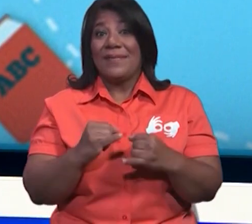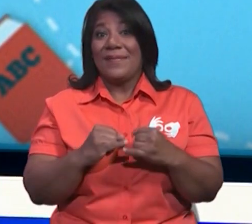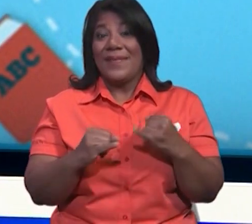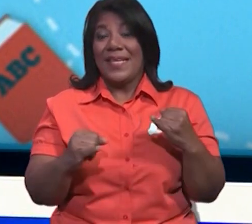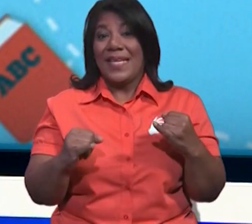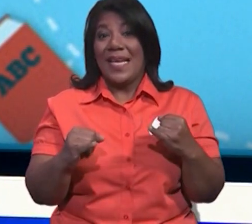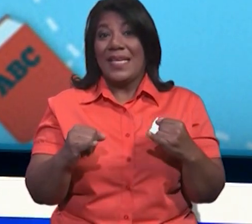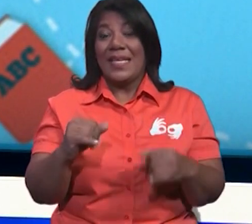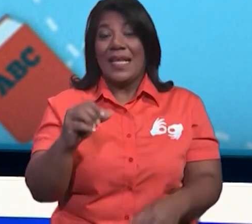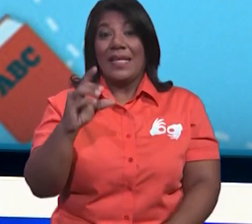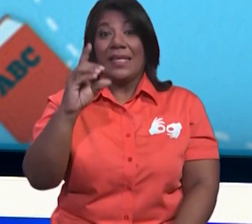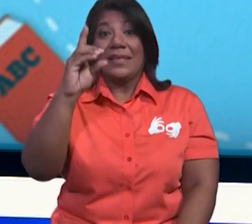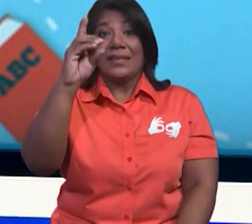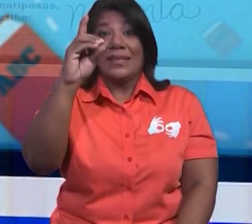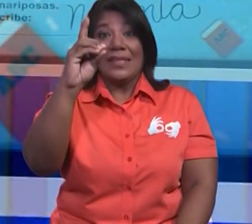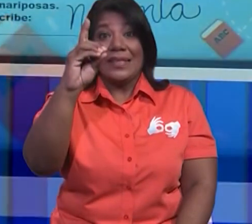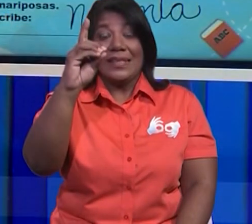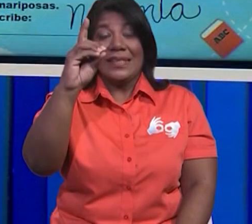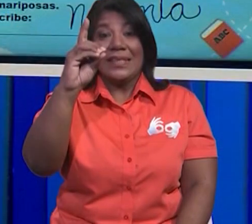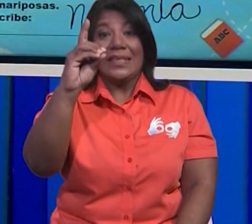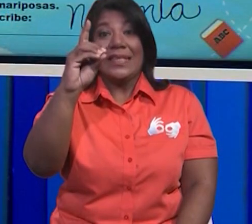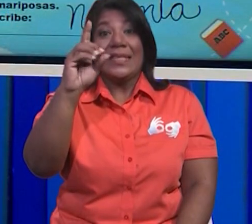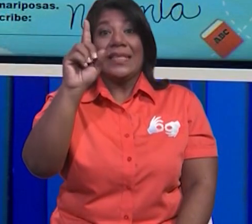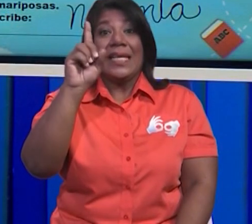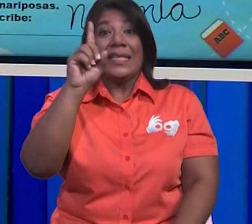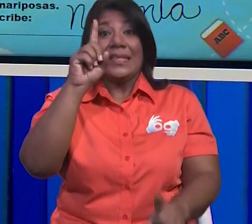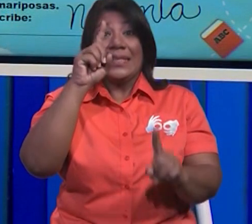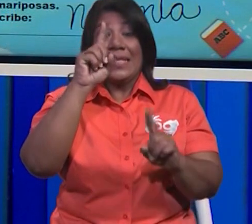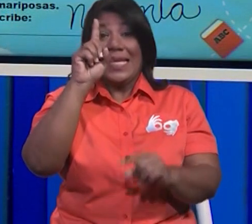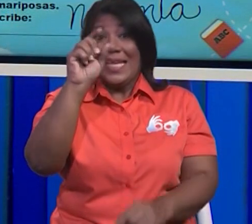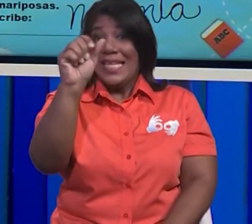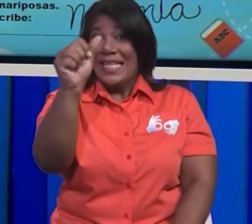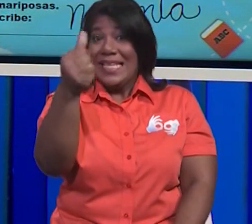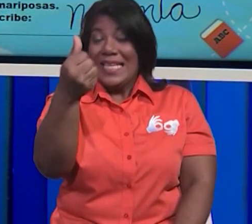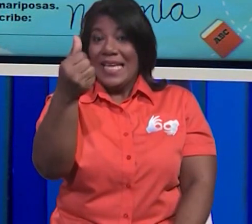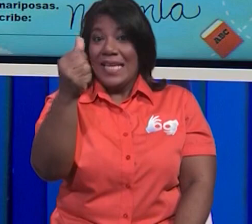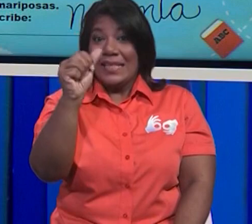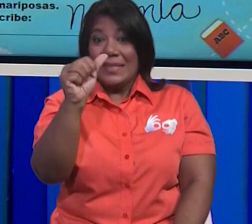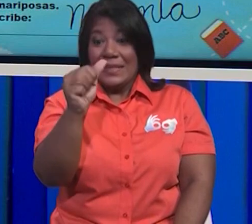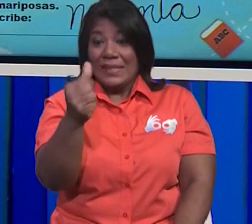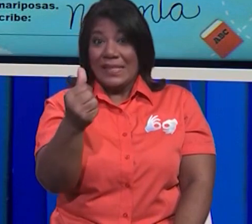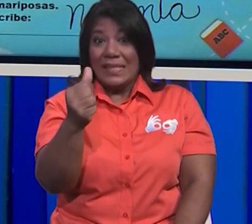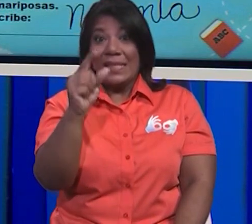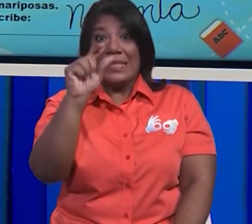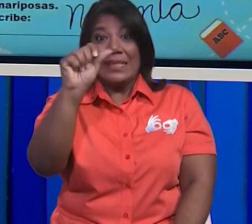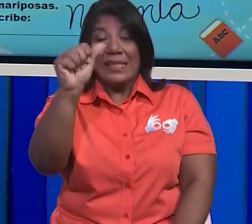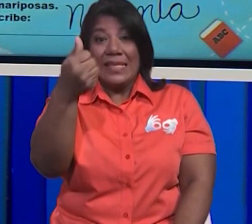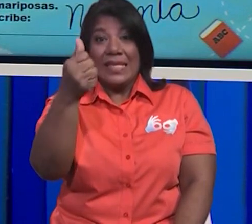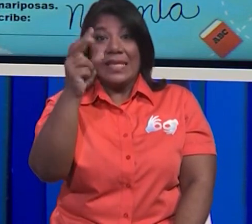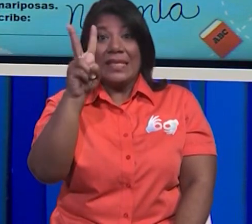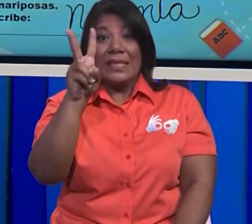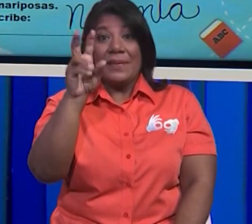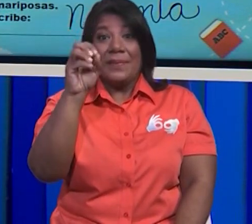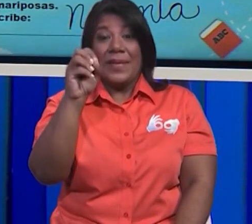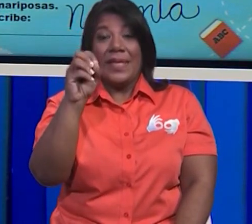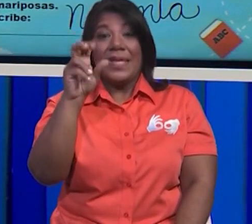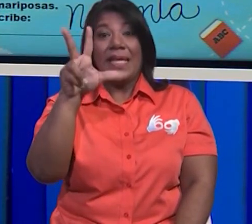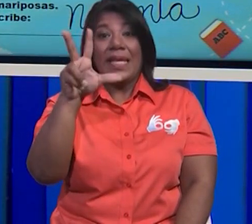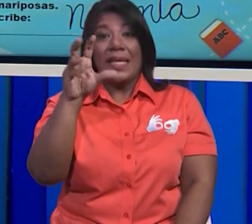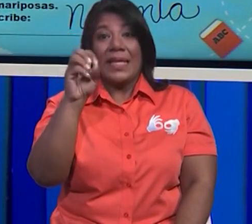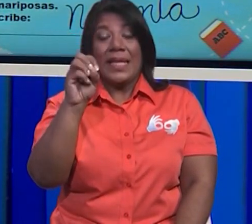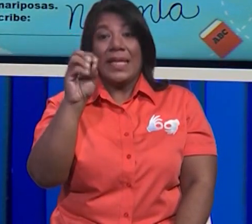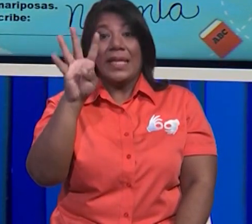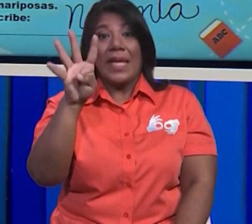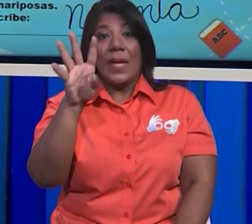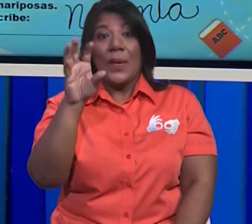con las decenas del 10 al 90. Así que, chicos, aquí te dejo la tarea para que tú con tu maestra